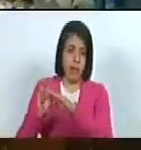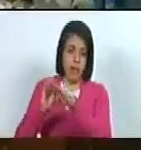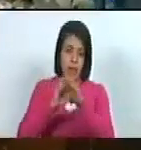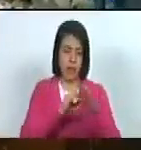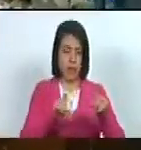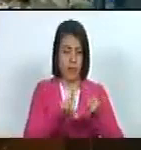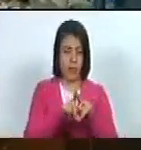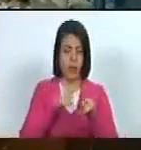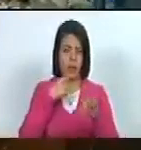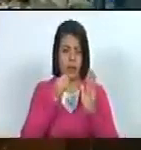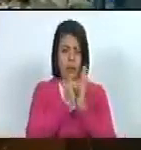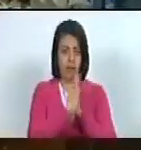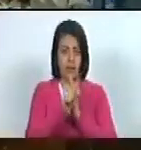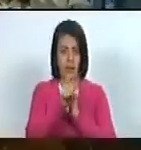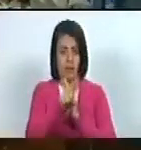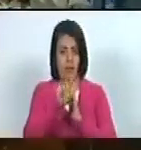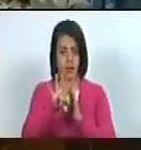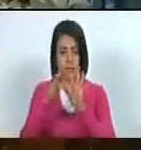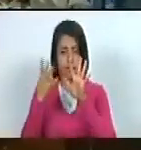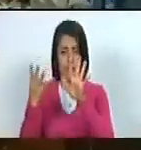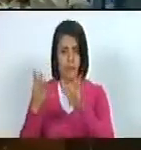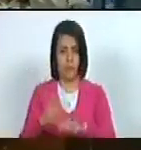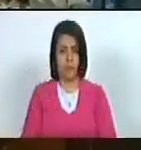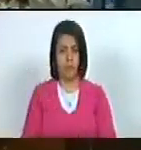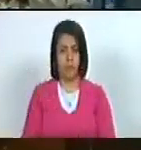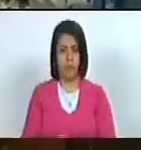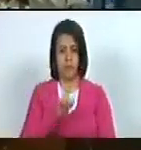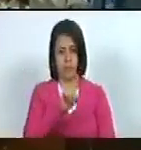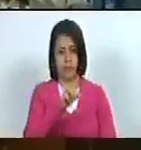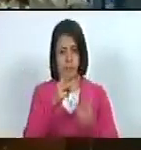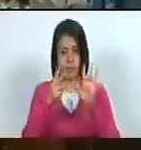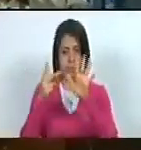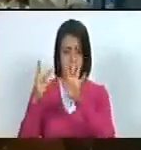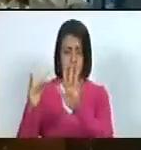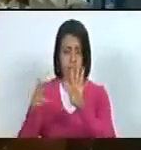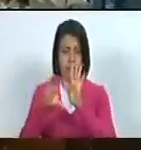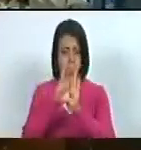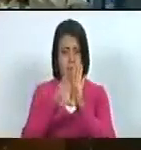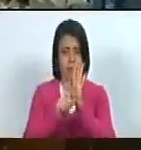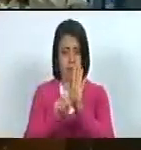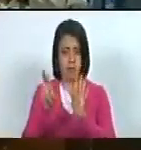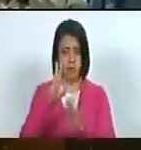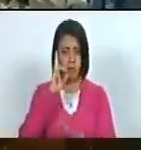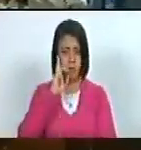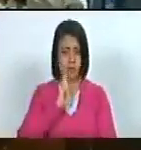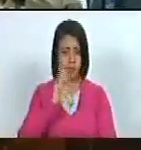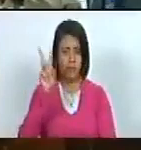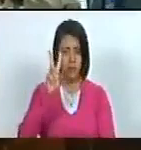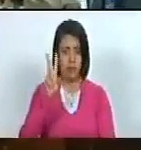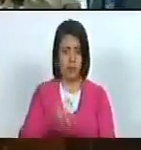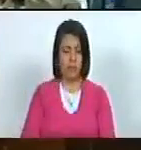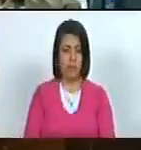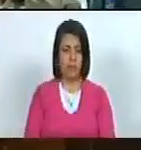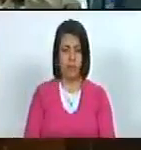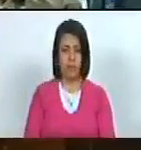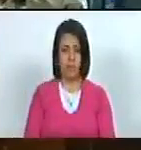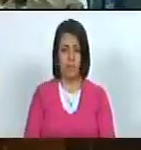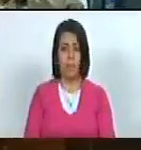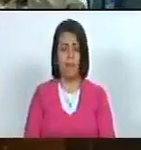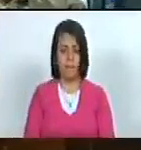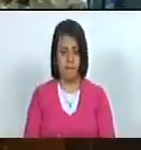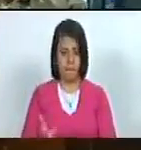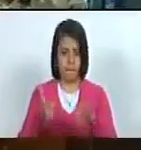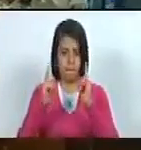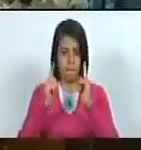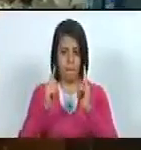establece el artículo 149 y 187 de la Constitución de la República Bolivariana de Venezuela a